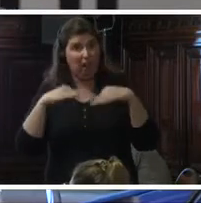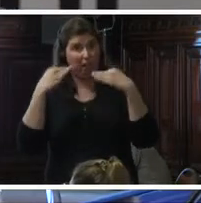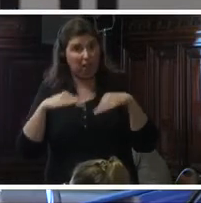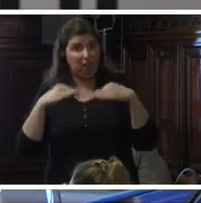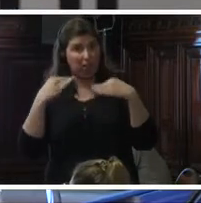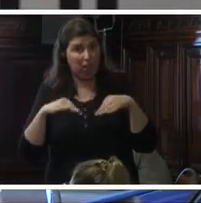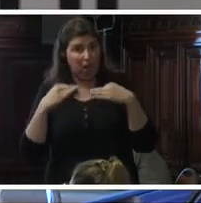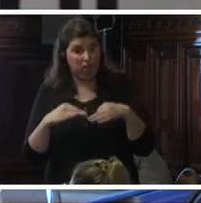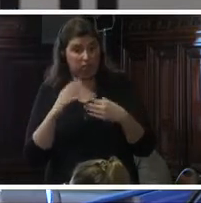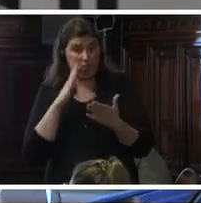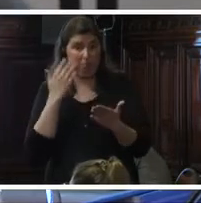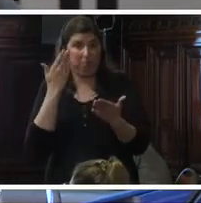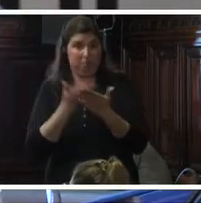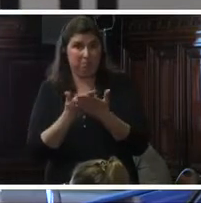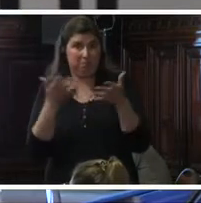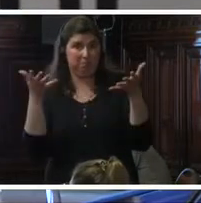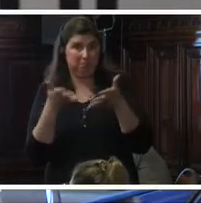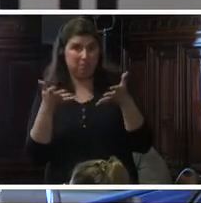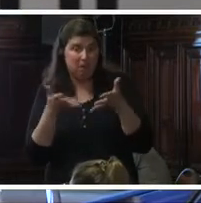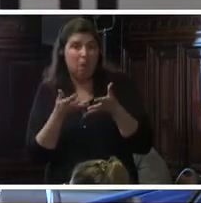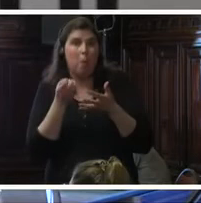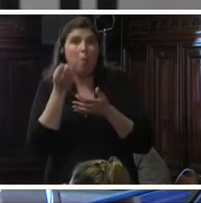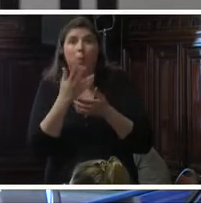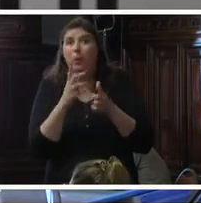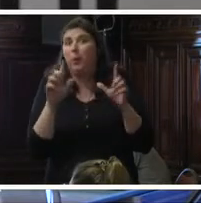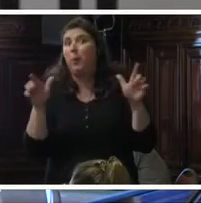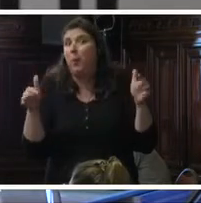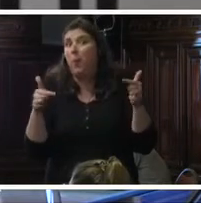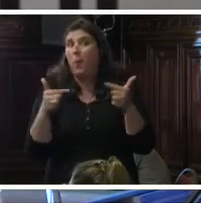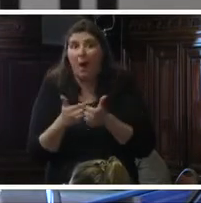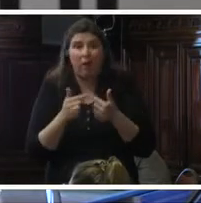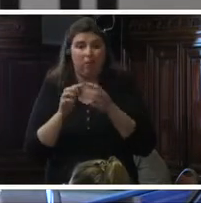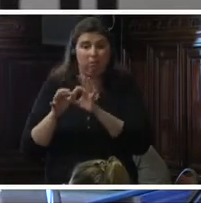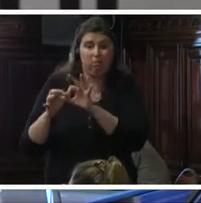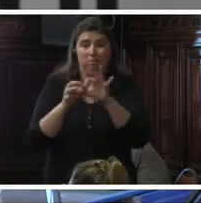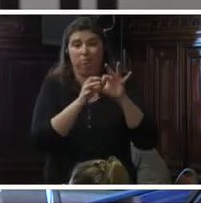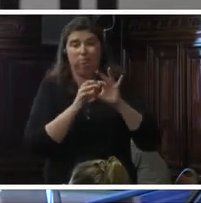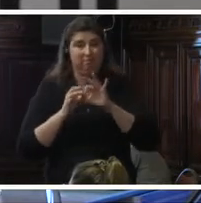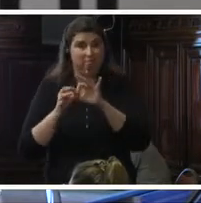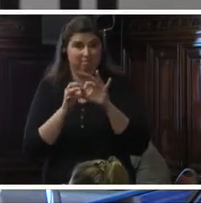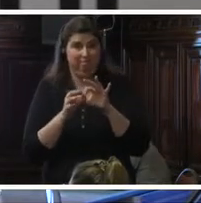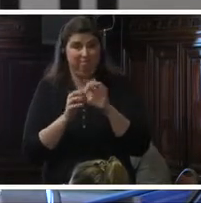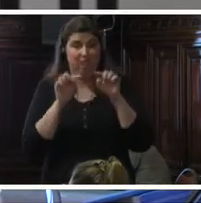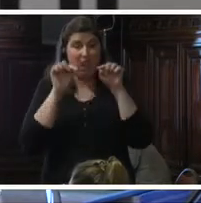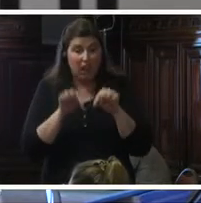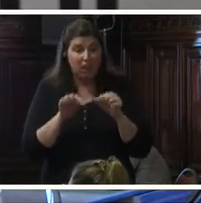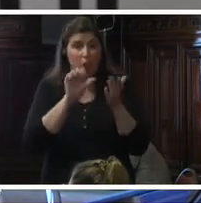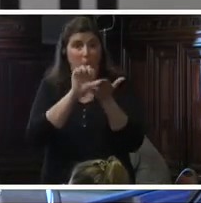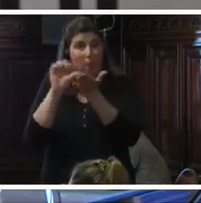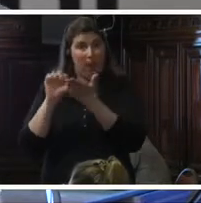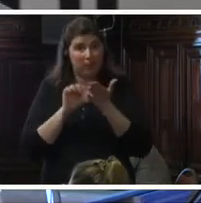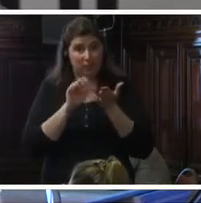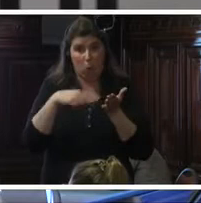presentando es precisamente porque no hay ninguna articulación. cuando estos países que ustedes han